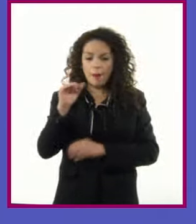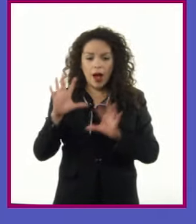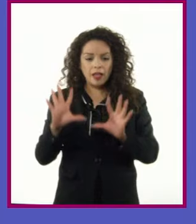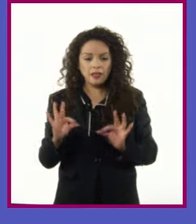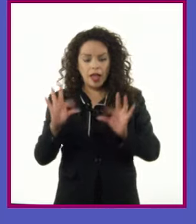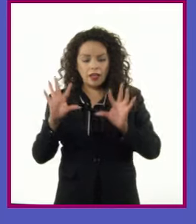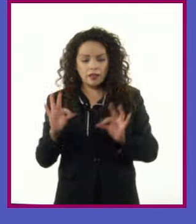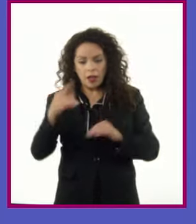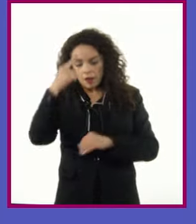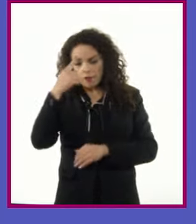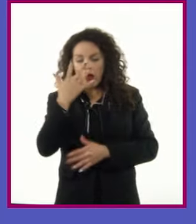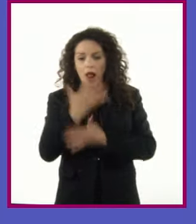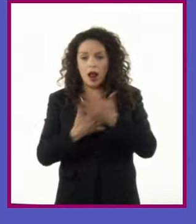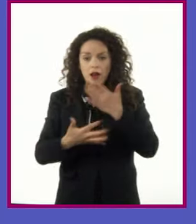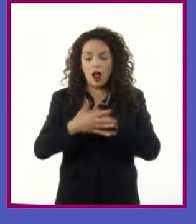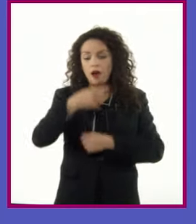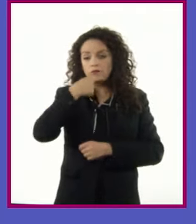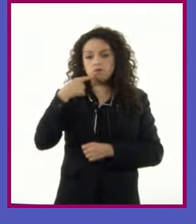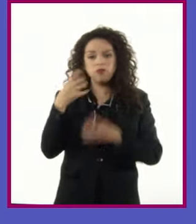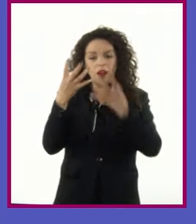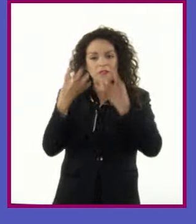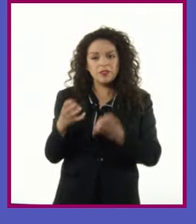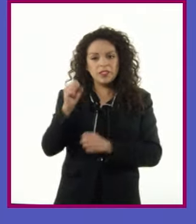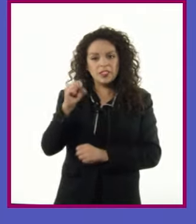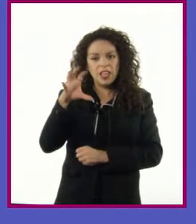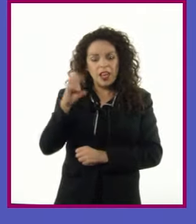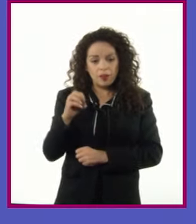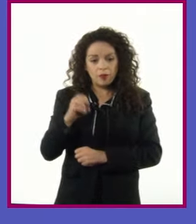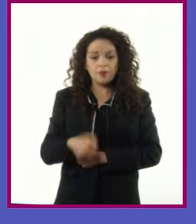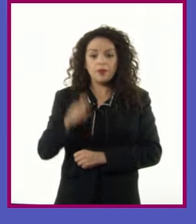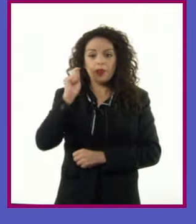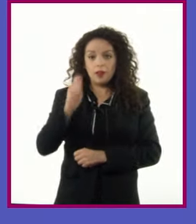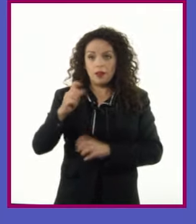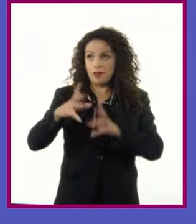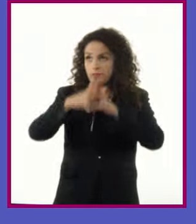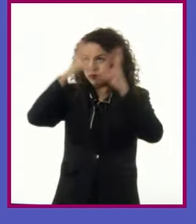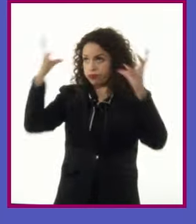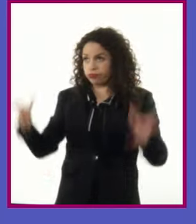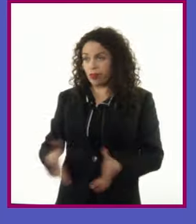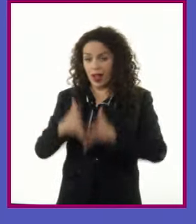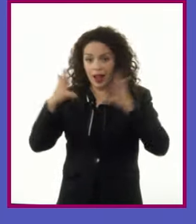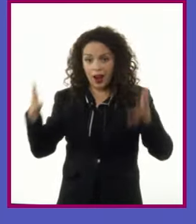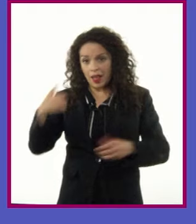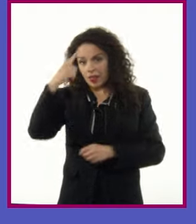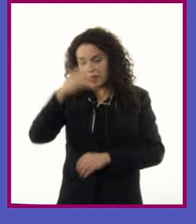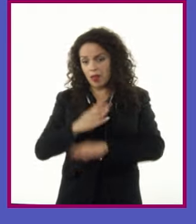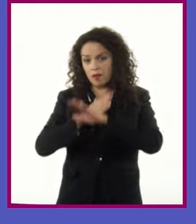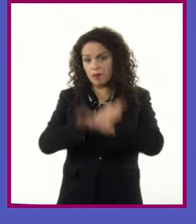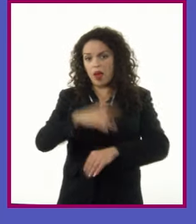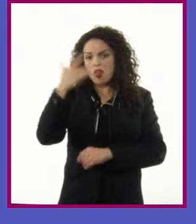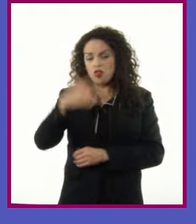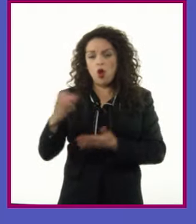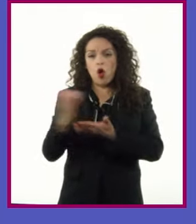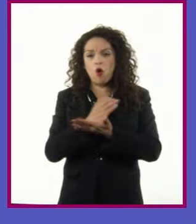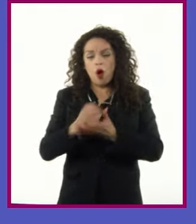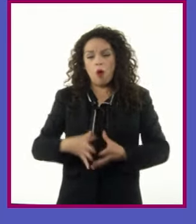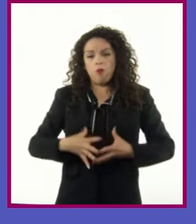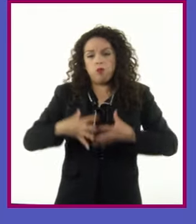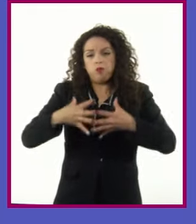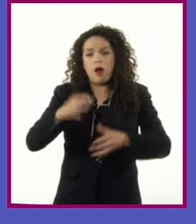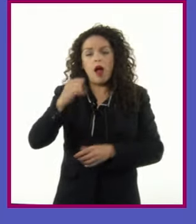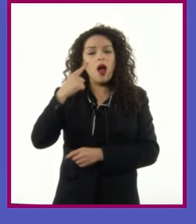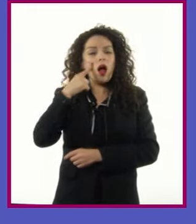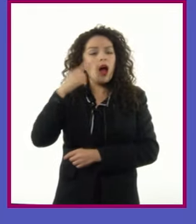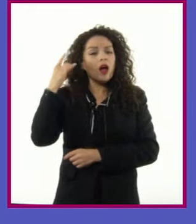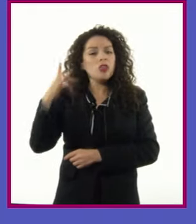para manos y labios partidos Las pencas para mitigar el dolor y curar inflamaciones Y también el dolor de muelas